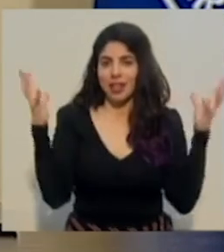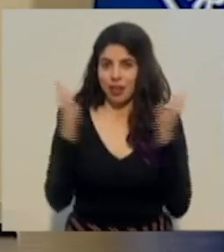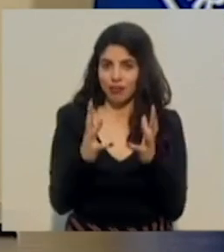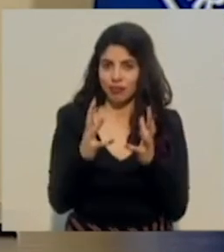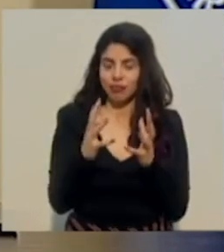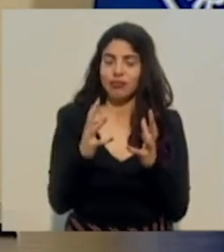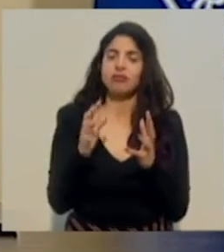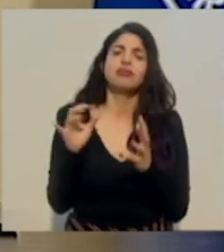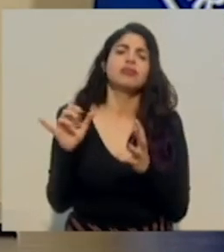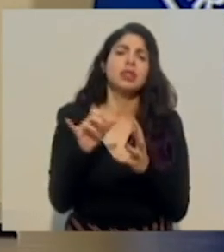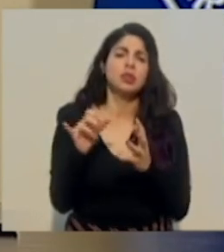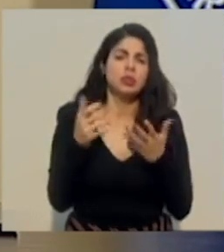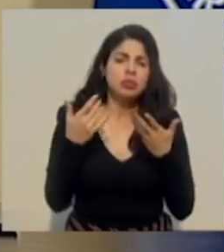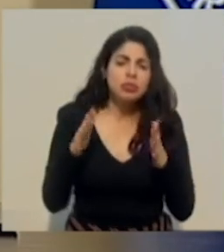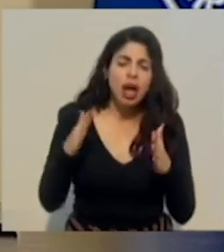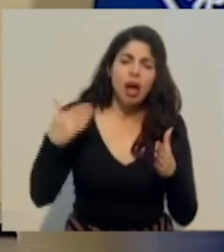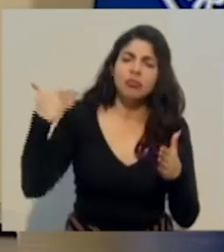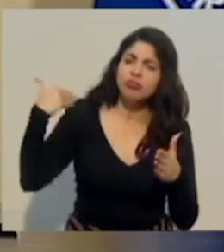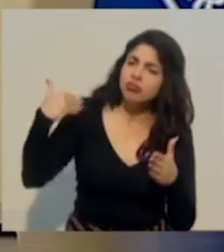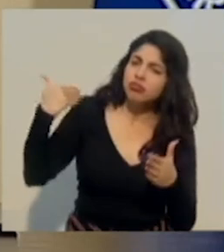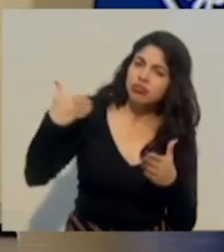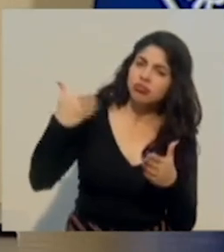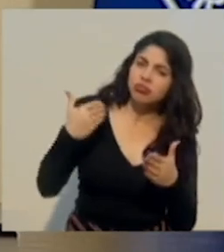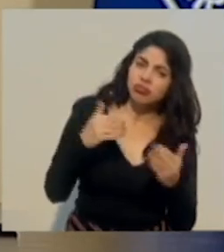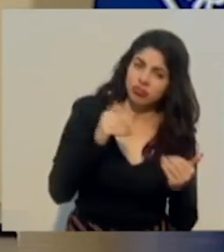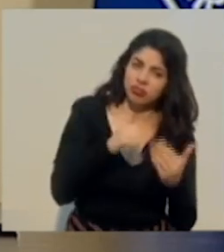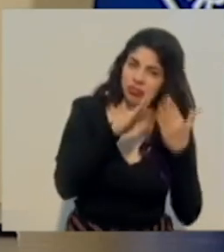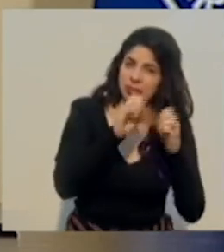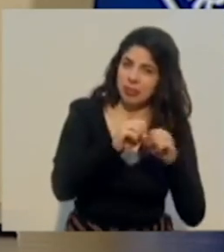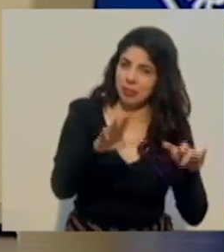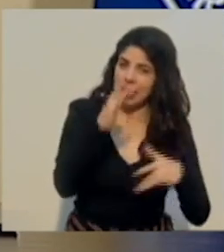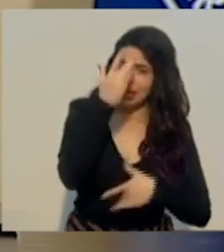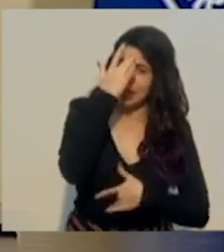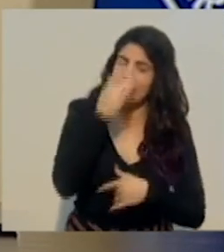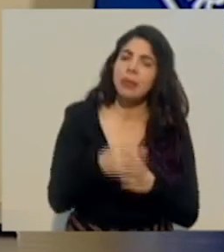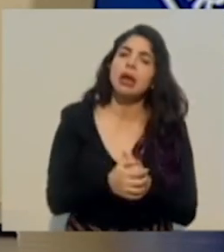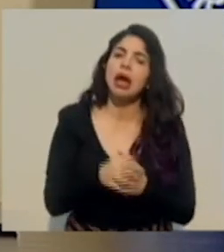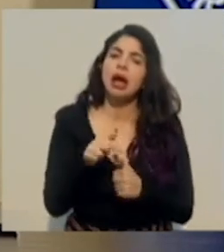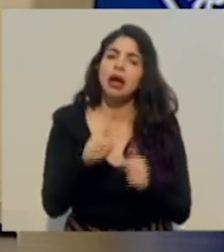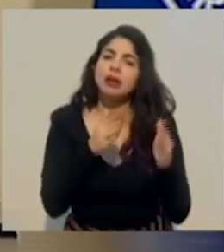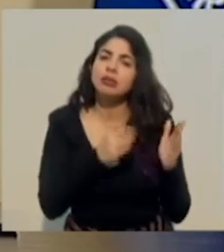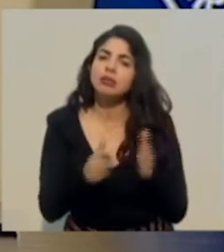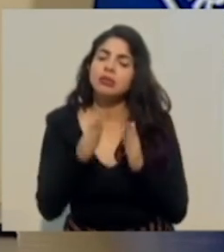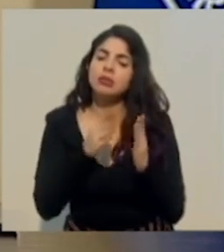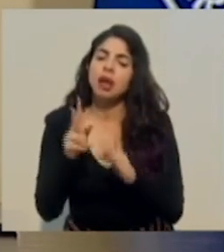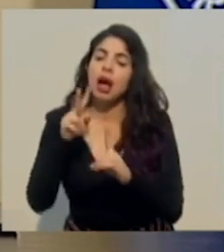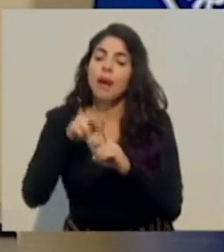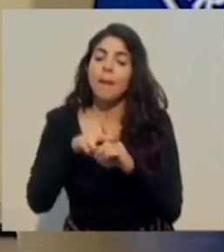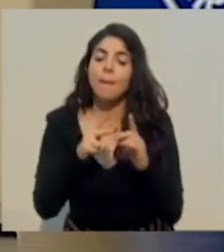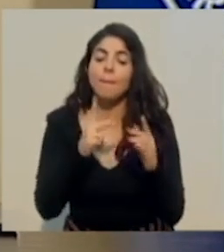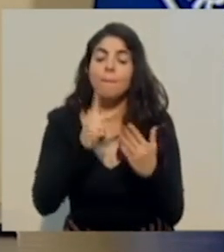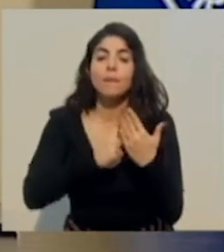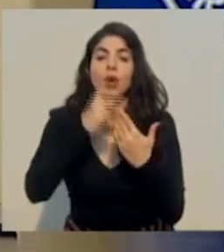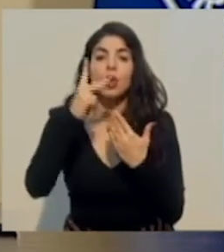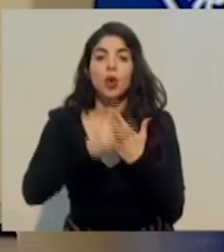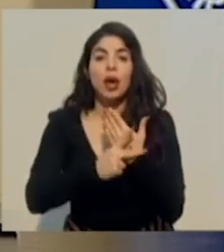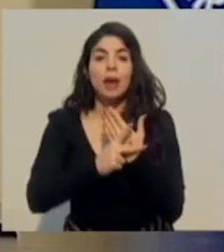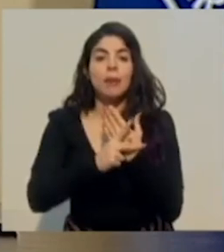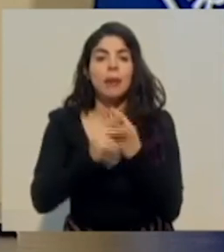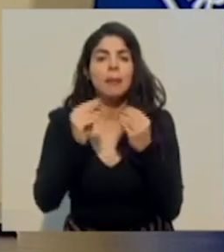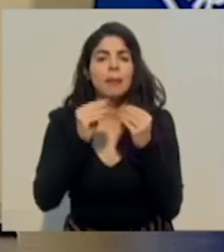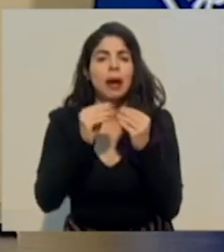de cara a la pandemia implementando programas específicos que nos ayuden a